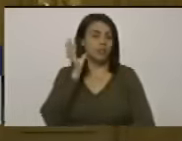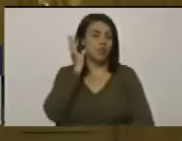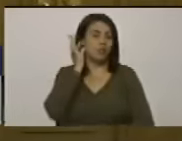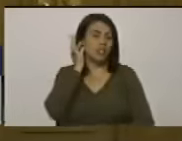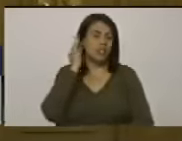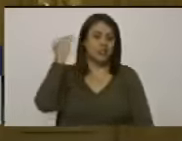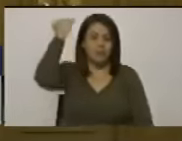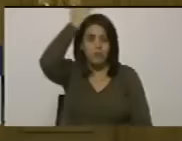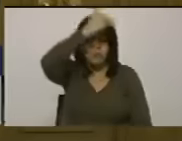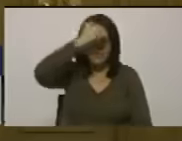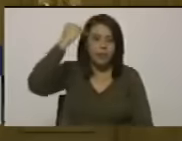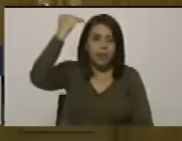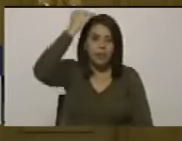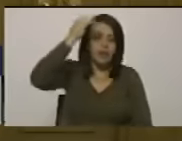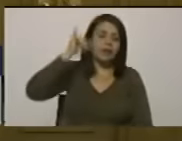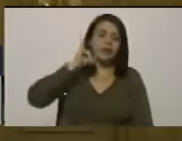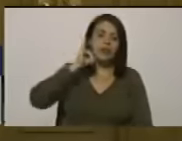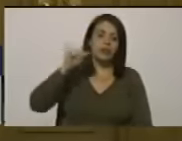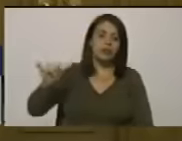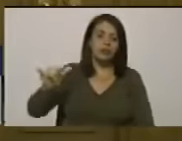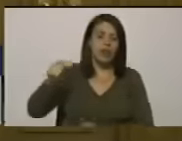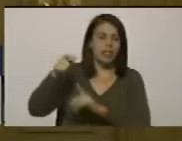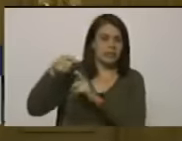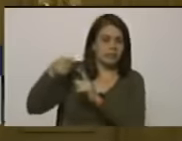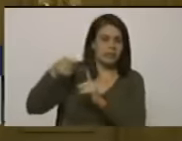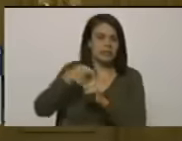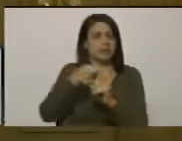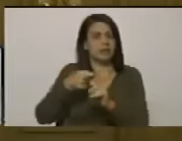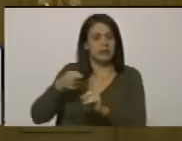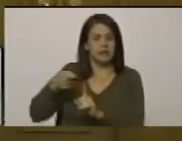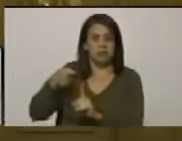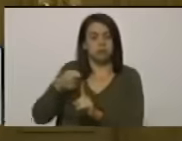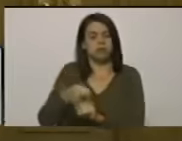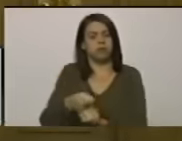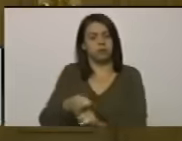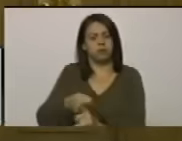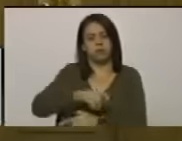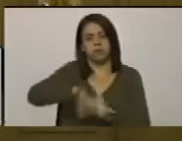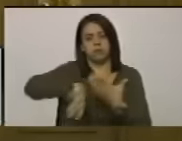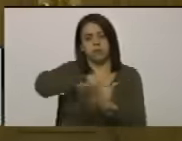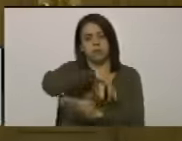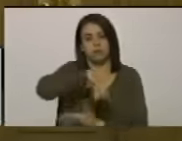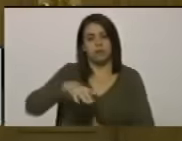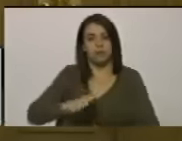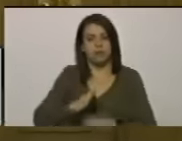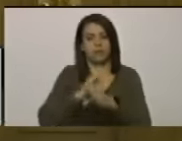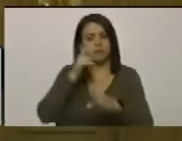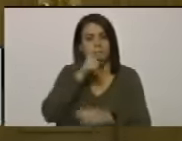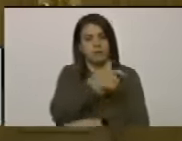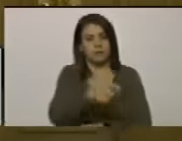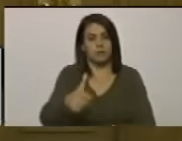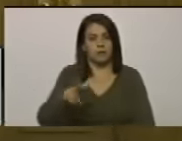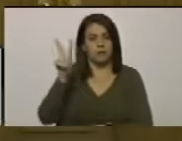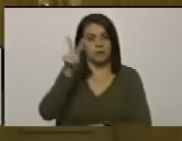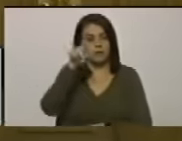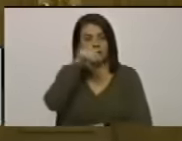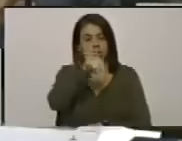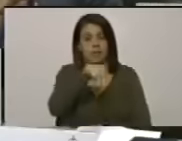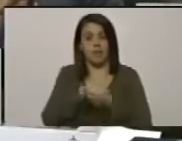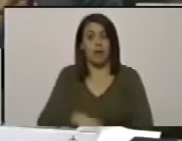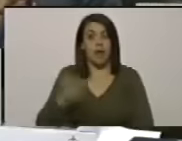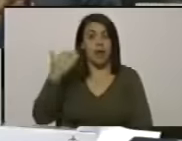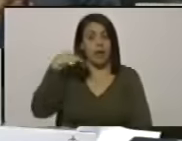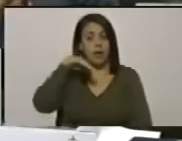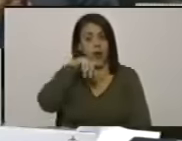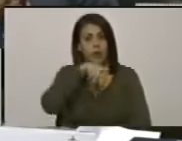Córdoba para denunciar los ataques para denunciar la agresión contra el pueblo venezolano a